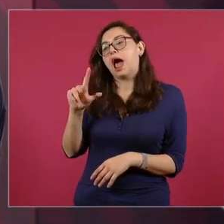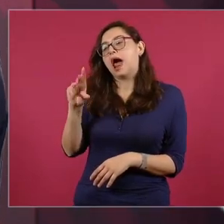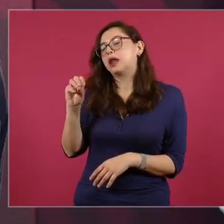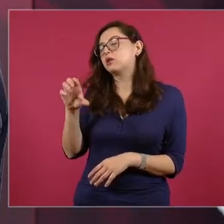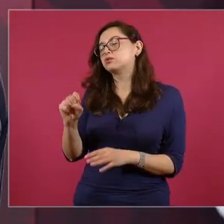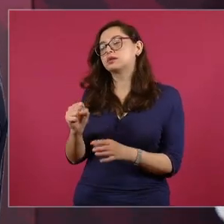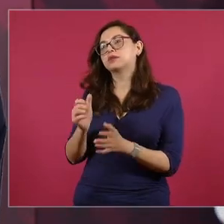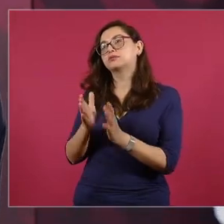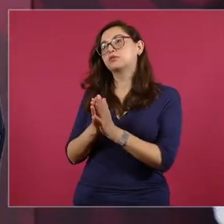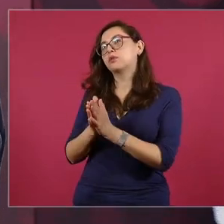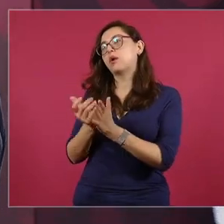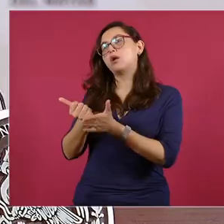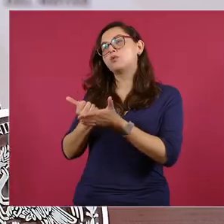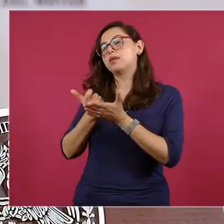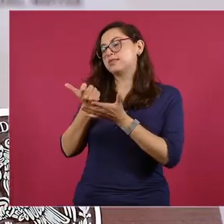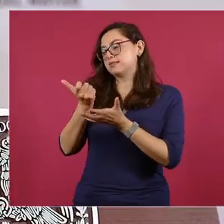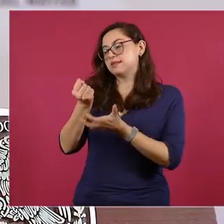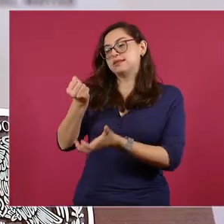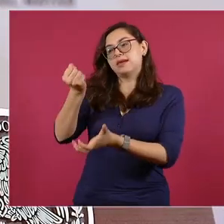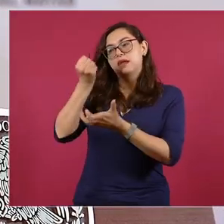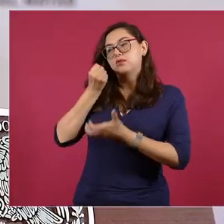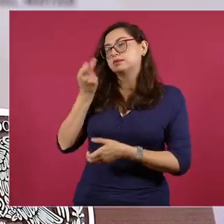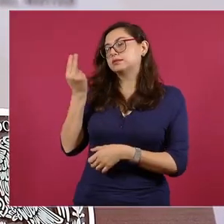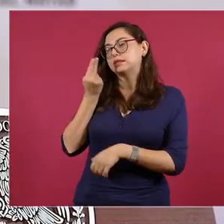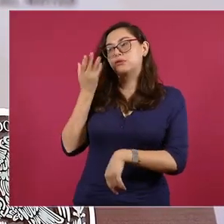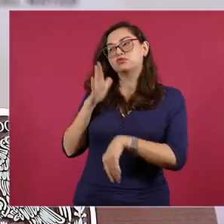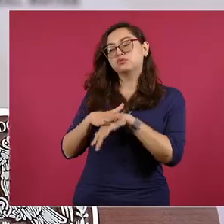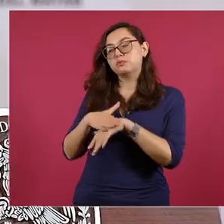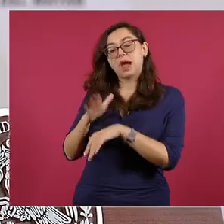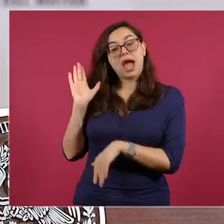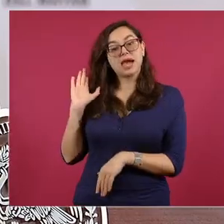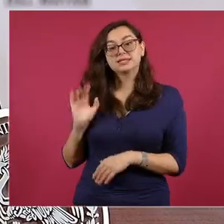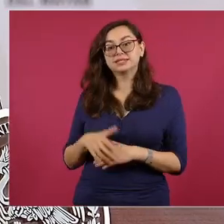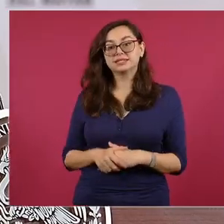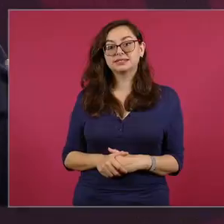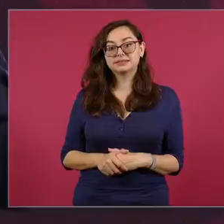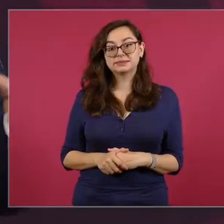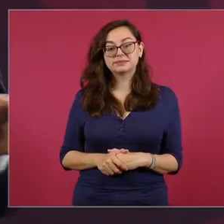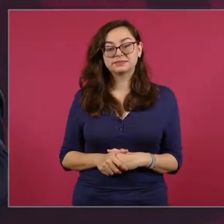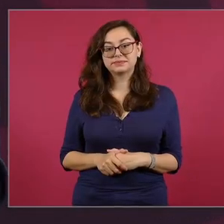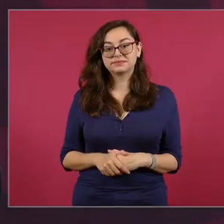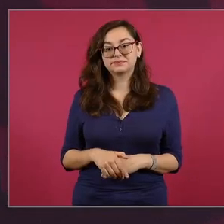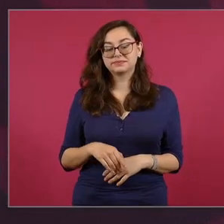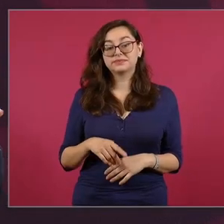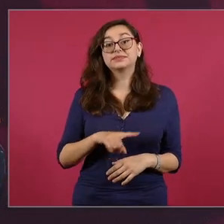Sí, ayúdenos con más. Después se pelean